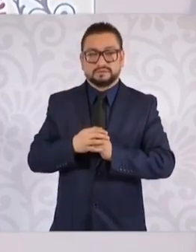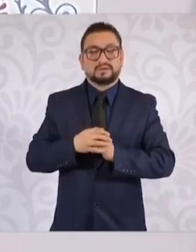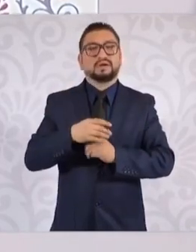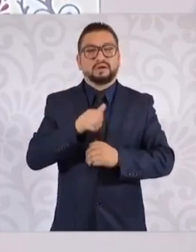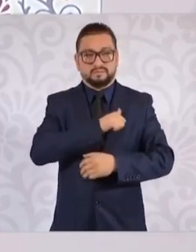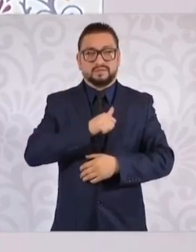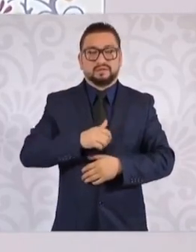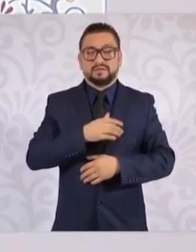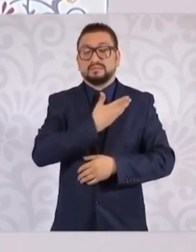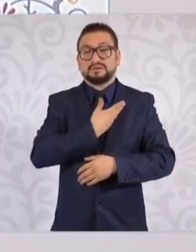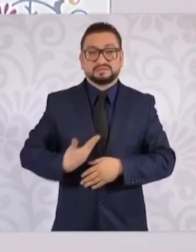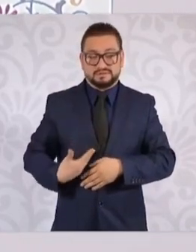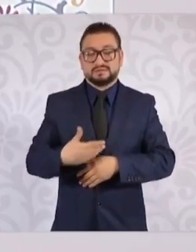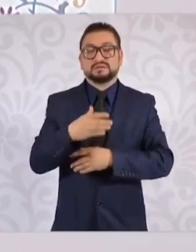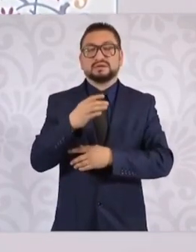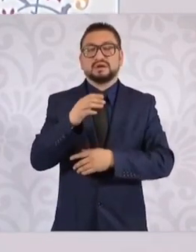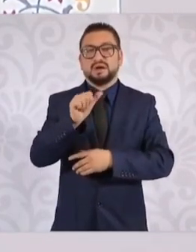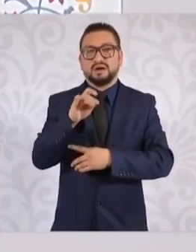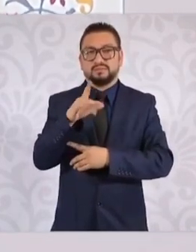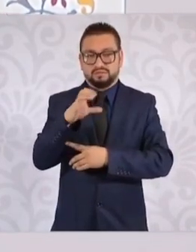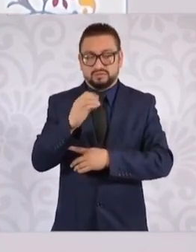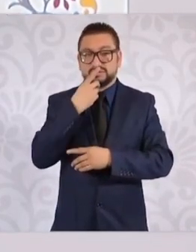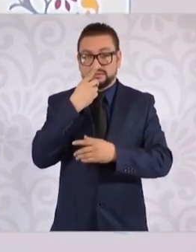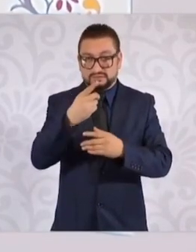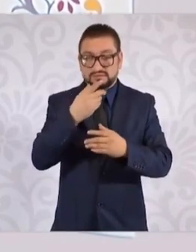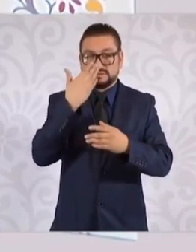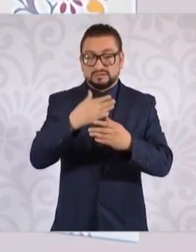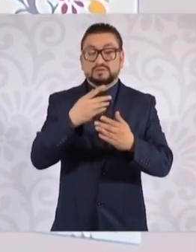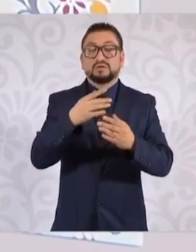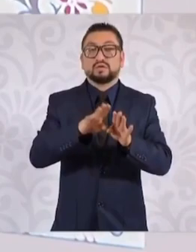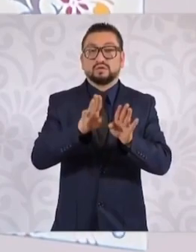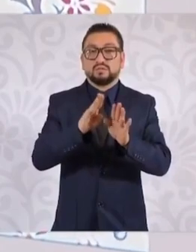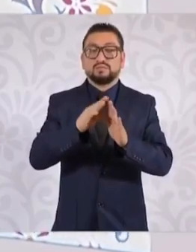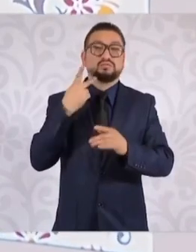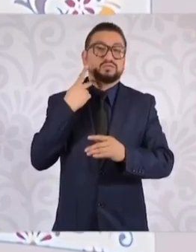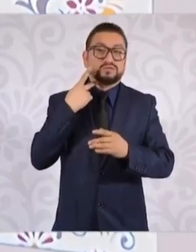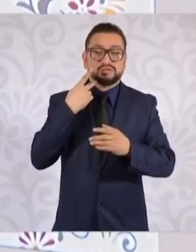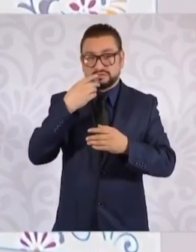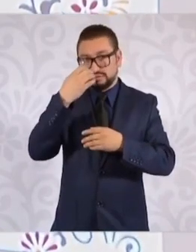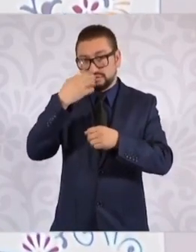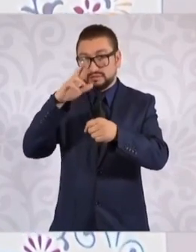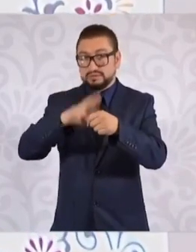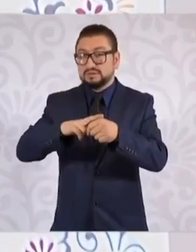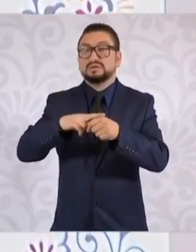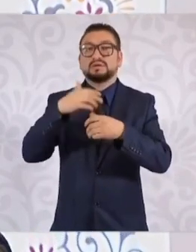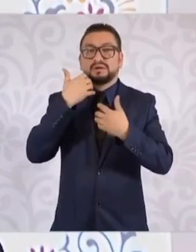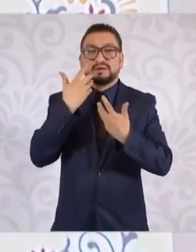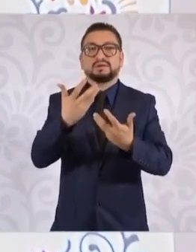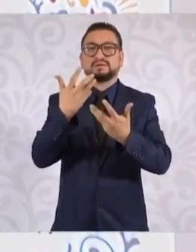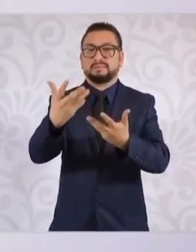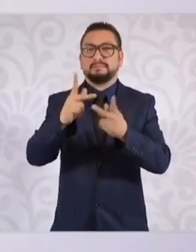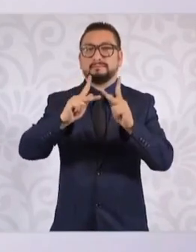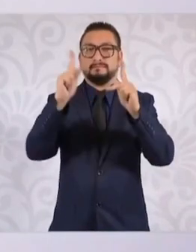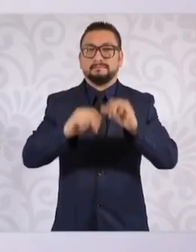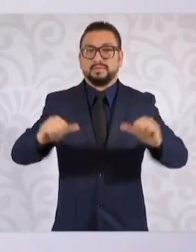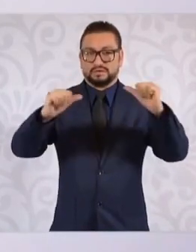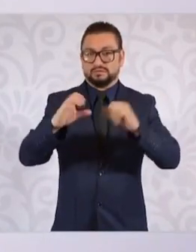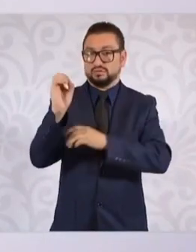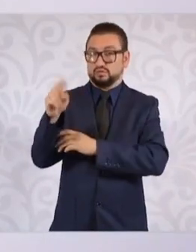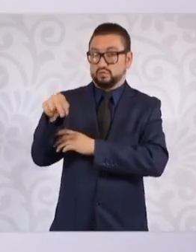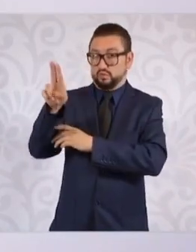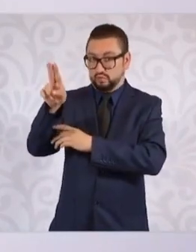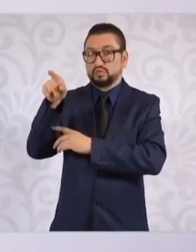basado en los principios constitucionales de política exterior, que lo que México busca es la paz y que Naciones Unidas